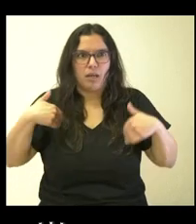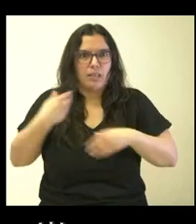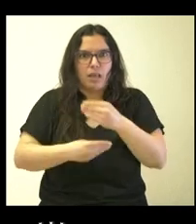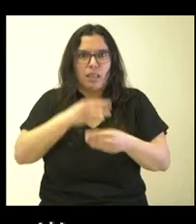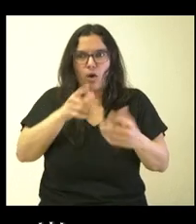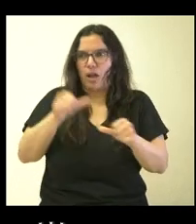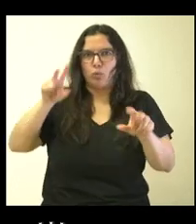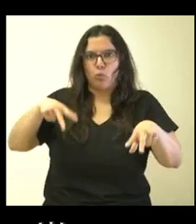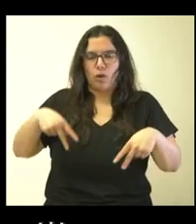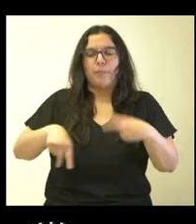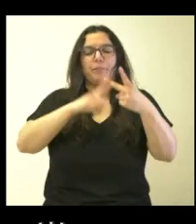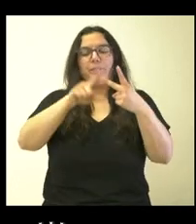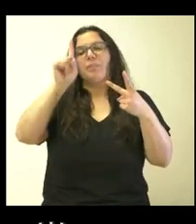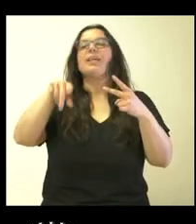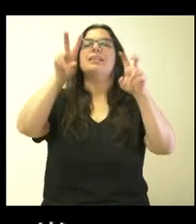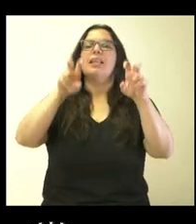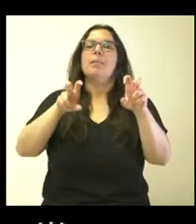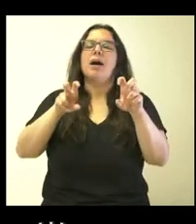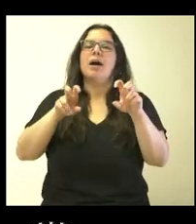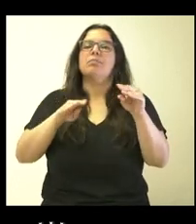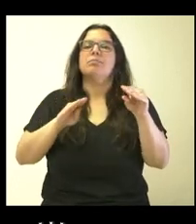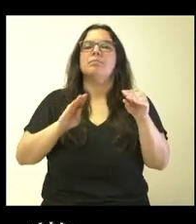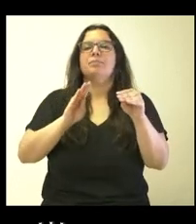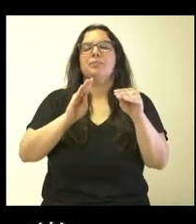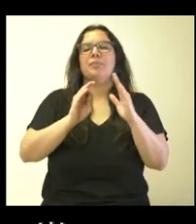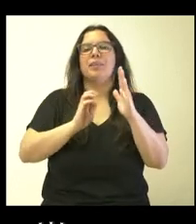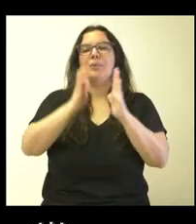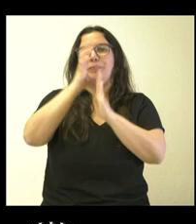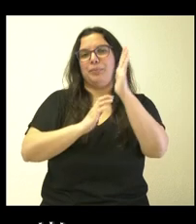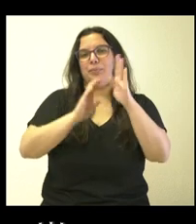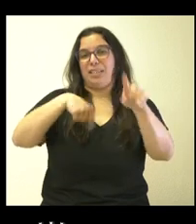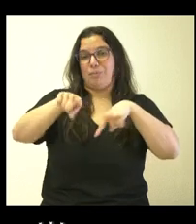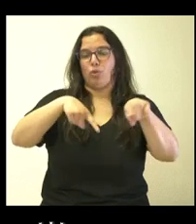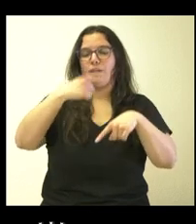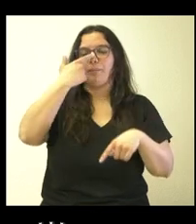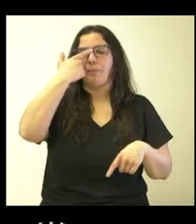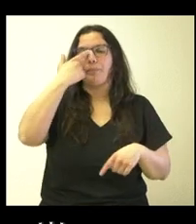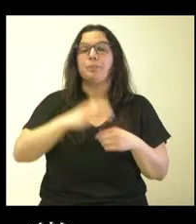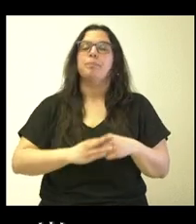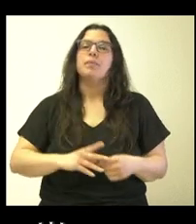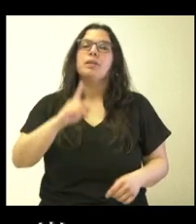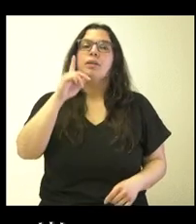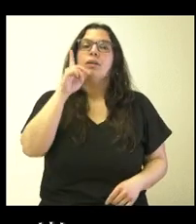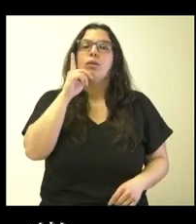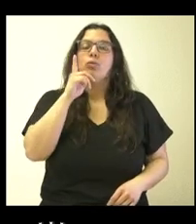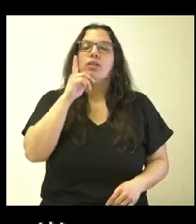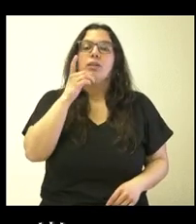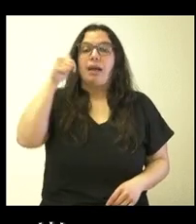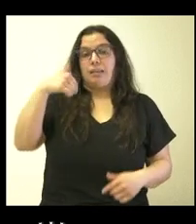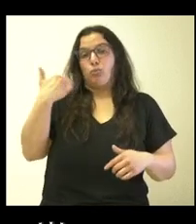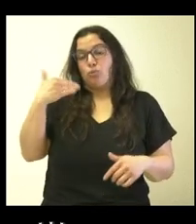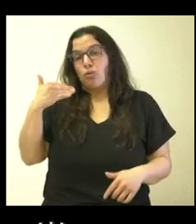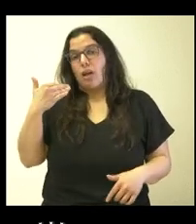en cuanto a las bonificaciones para el transporte, yo no sé si comparte aquí en Soria tanto